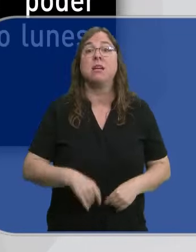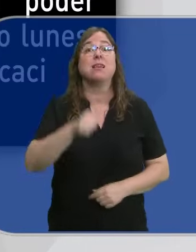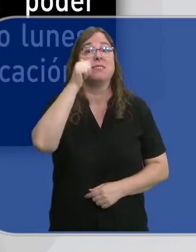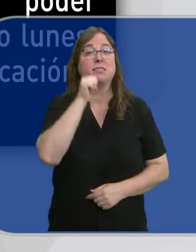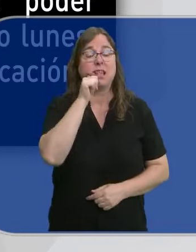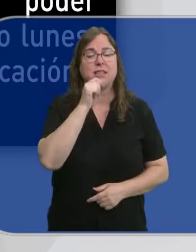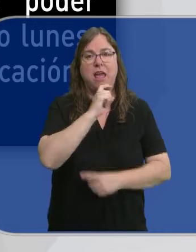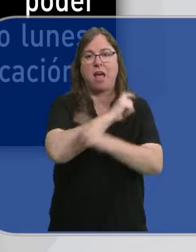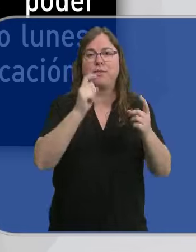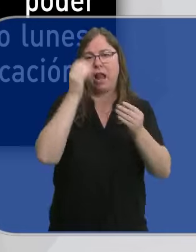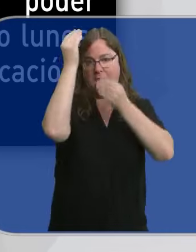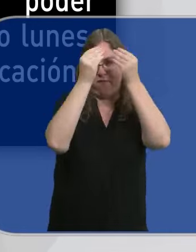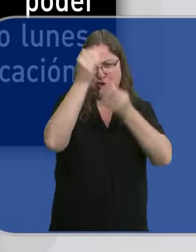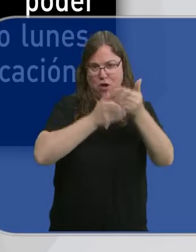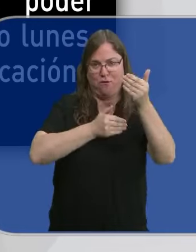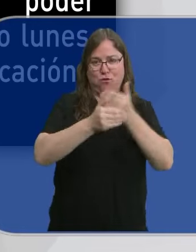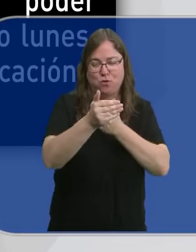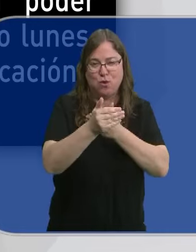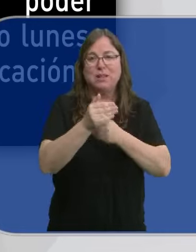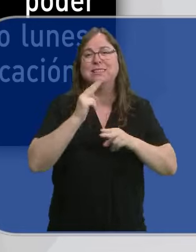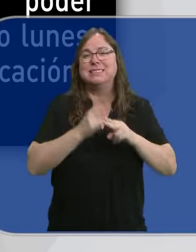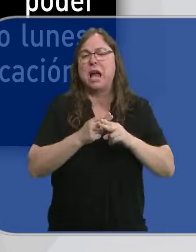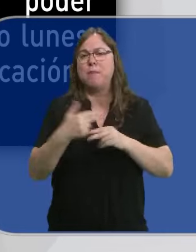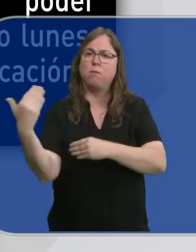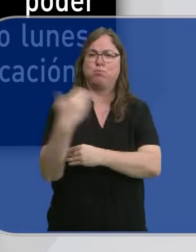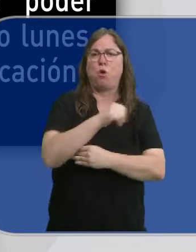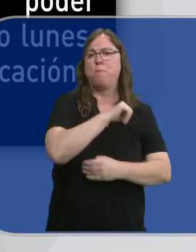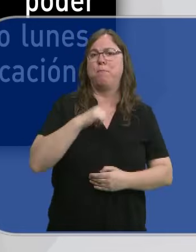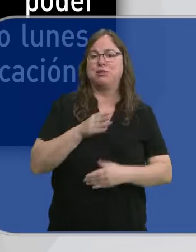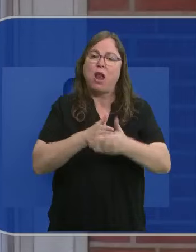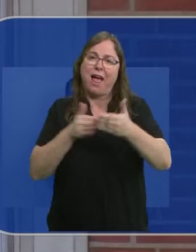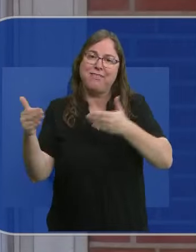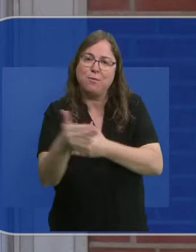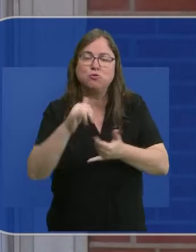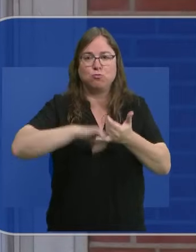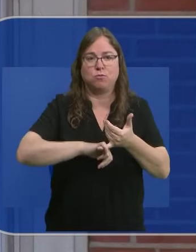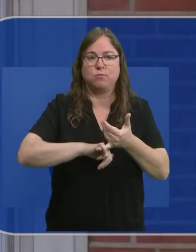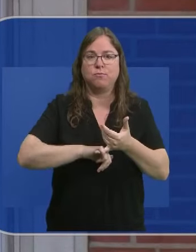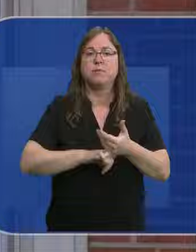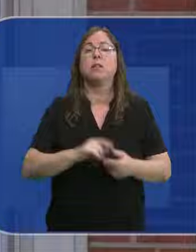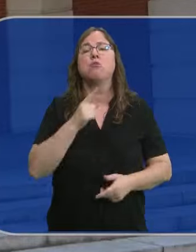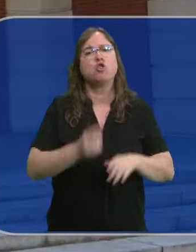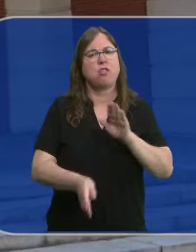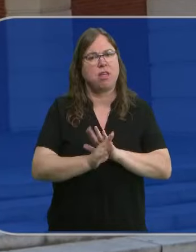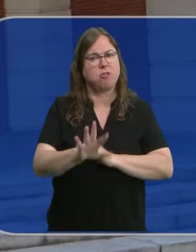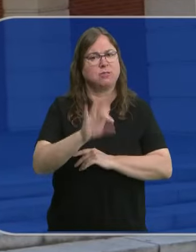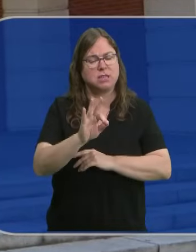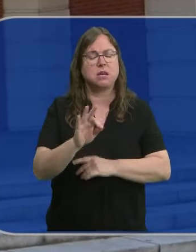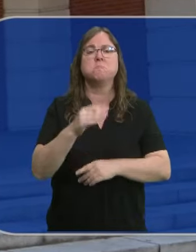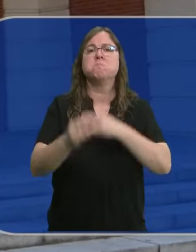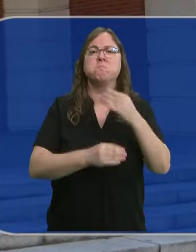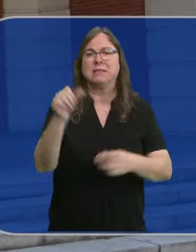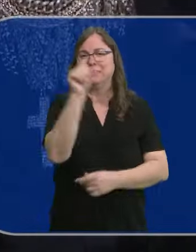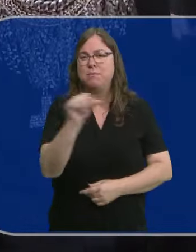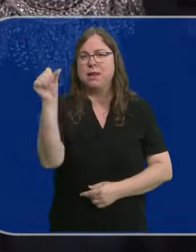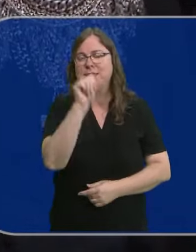anuncia que reflexionará sobre su futuro ante lo que considera un ataque personal a través de su esposa. He decidido seguir. Es su reacción tras semanas con